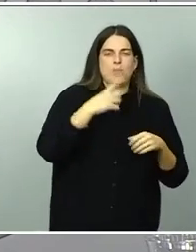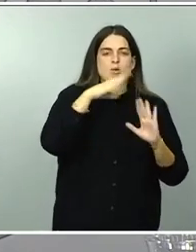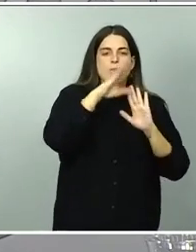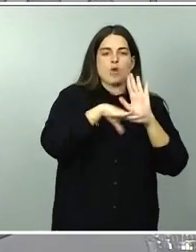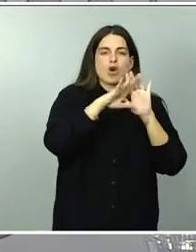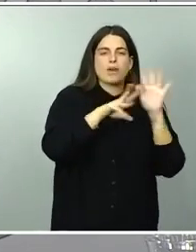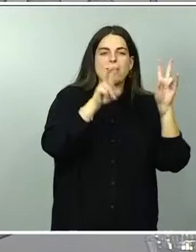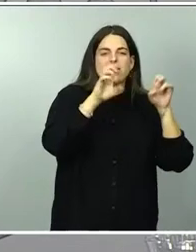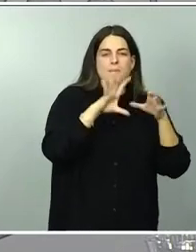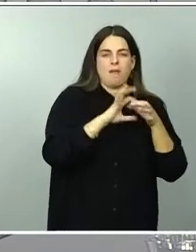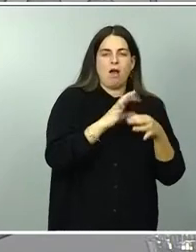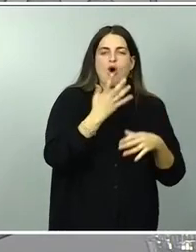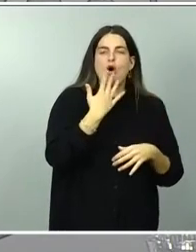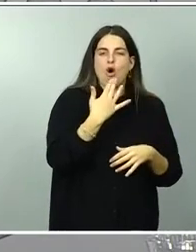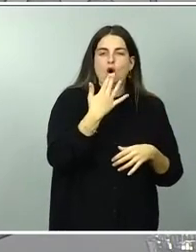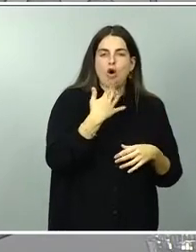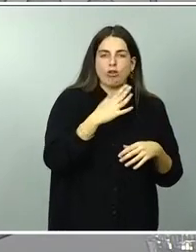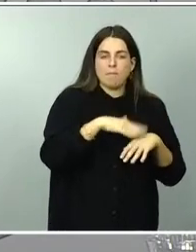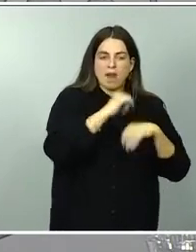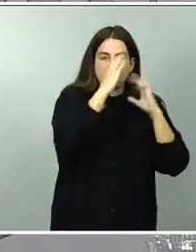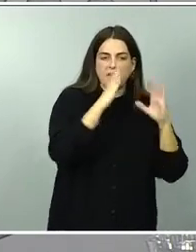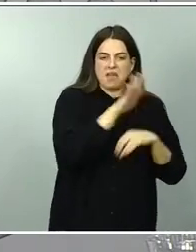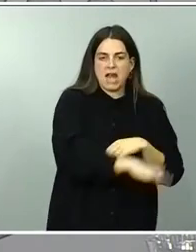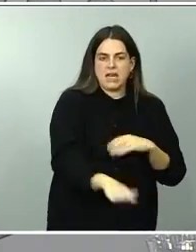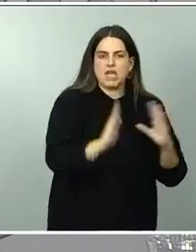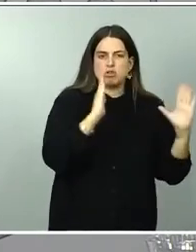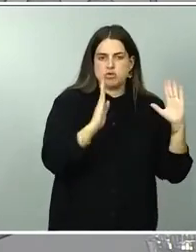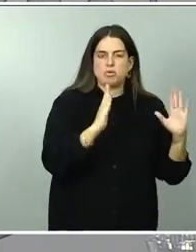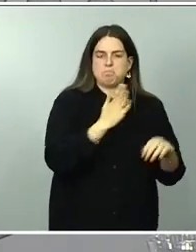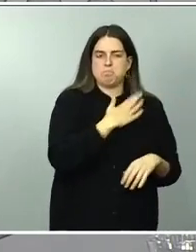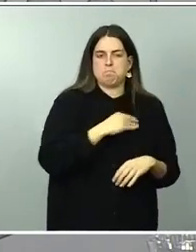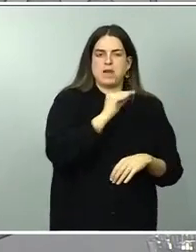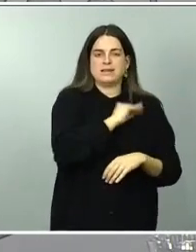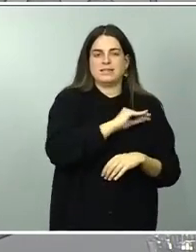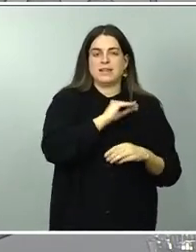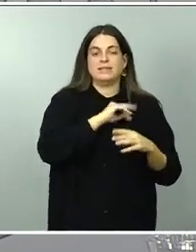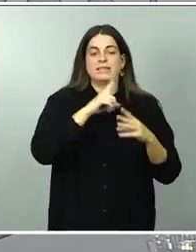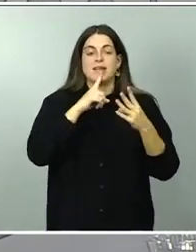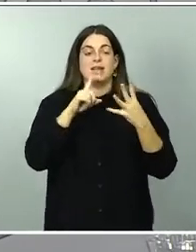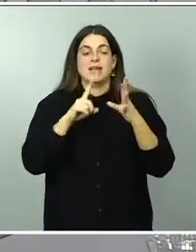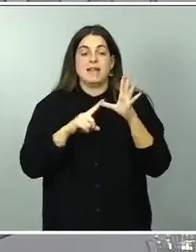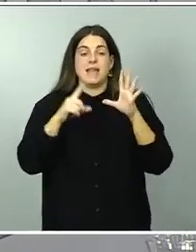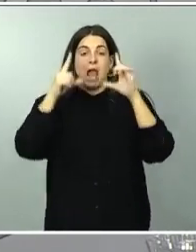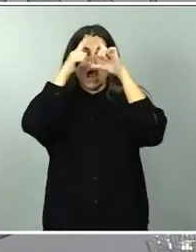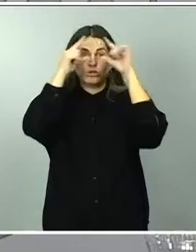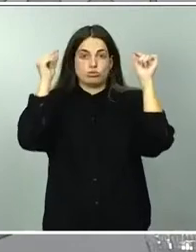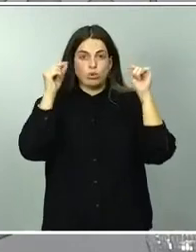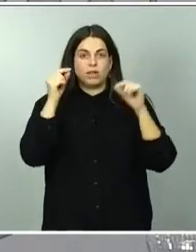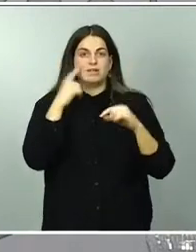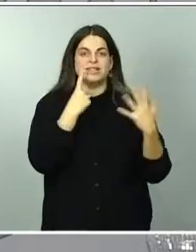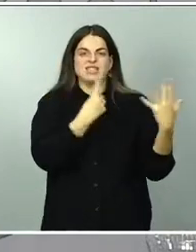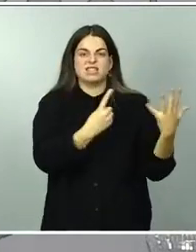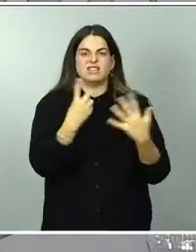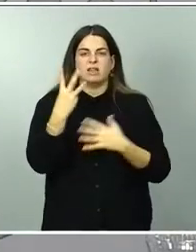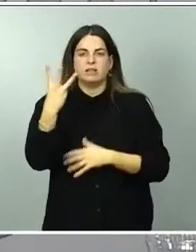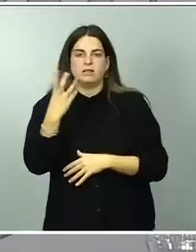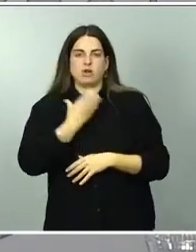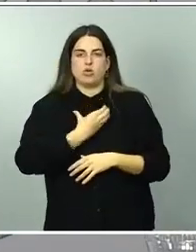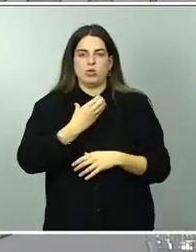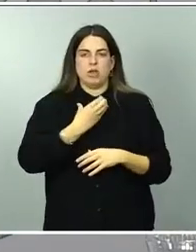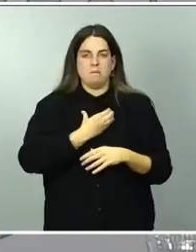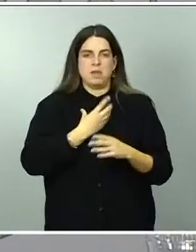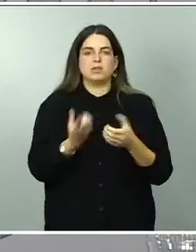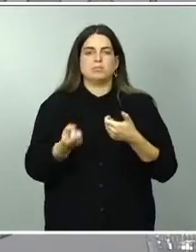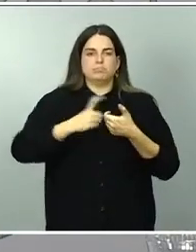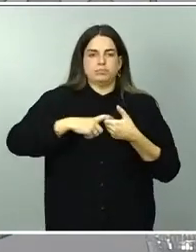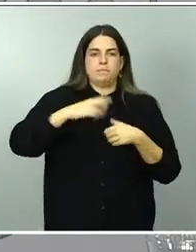niños. O en el caso de Asturias son 73 los ayuntamientos que están prestando bolsas de cuidado profesional a las